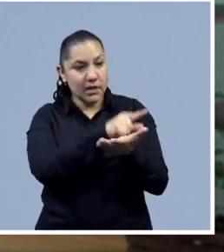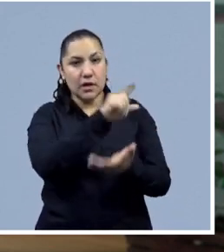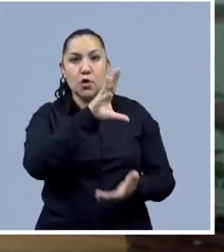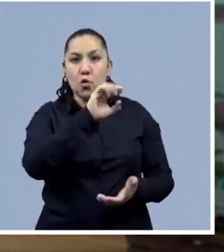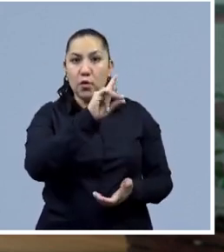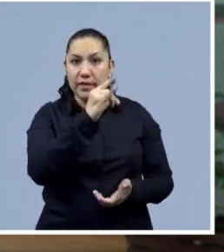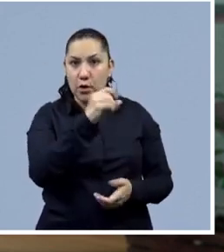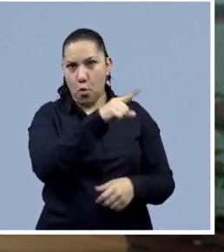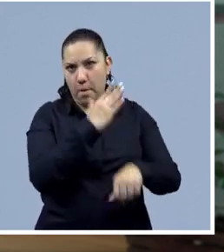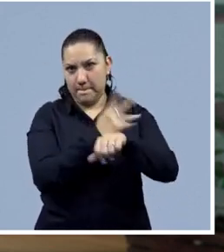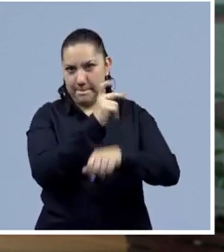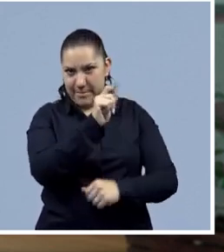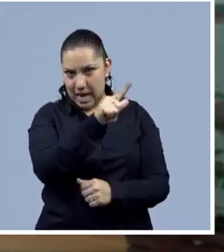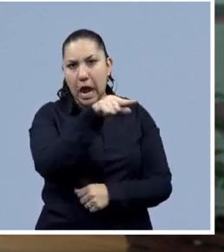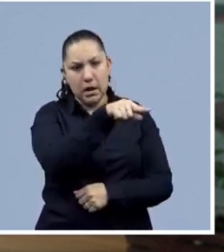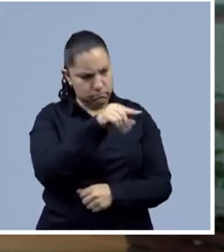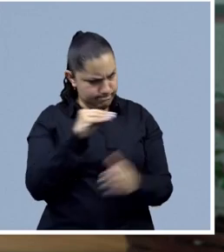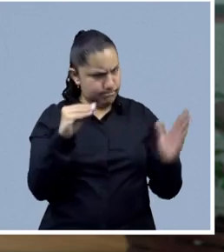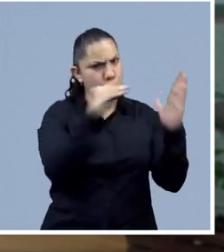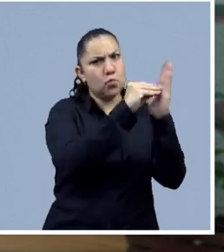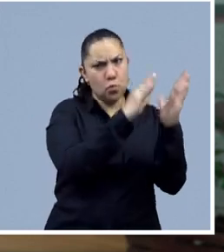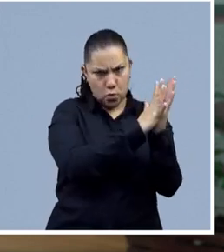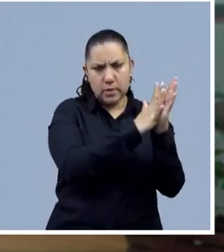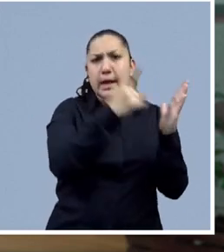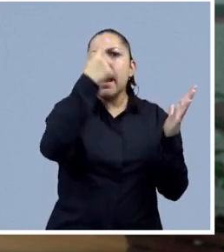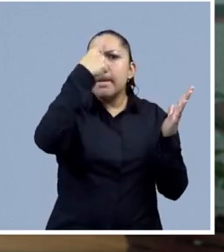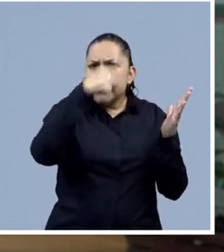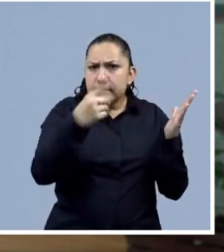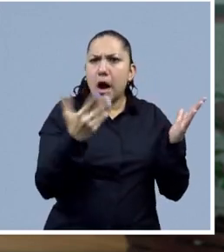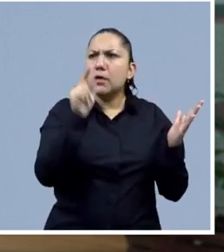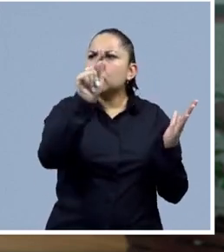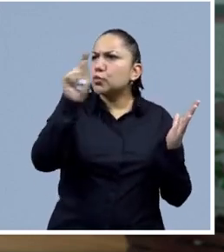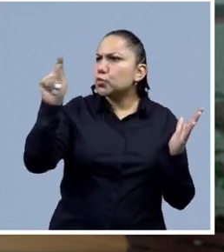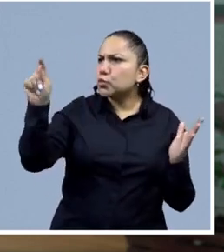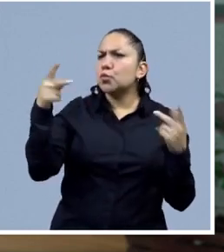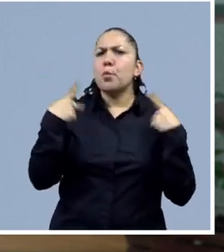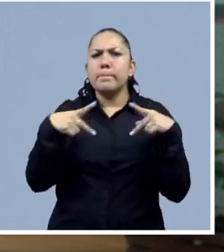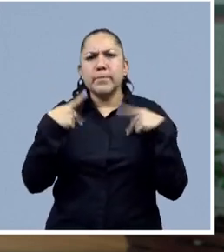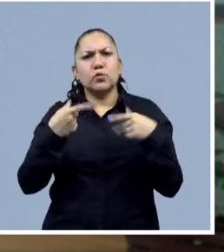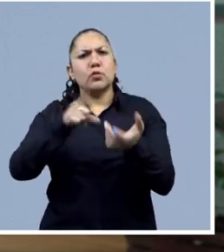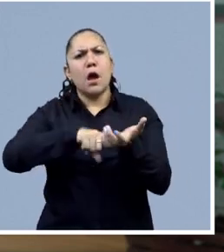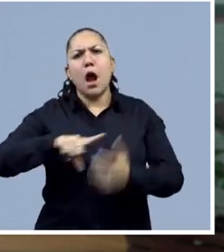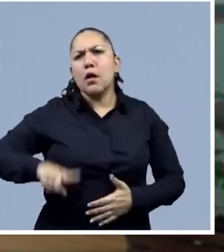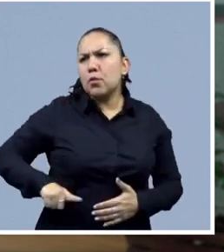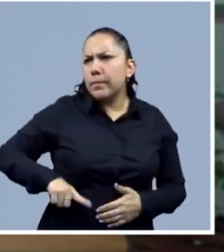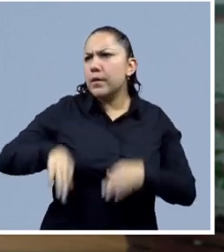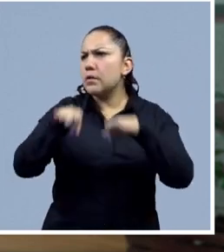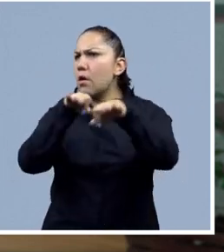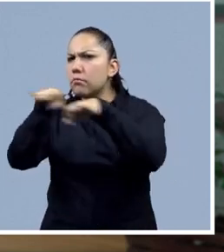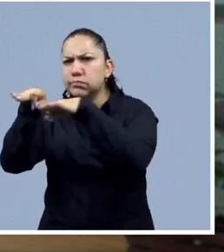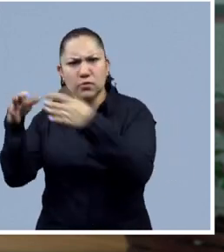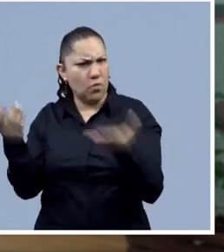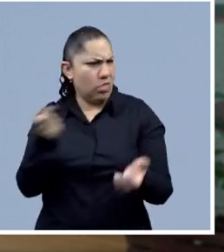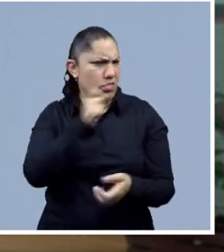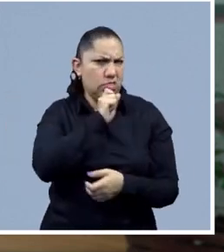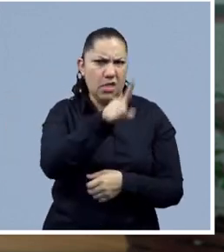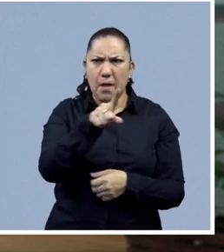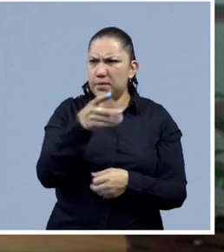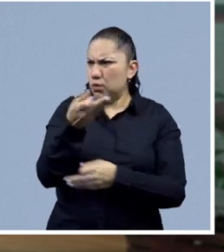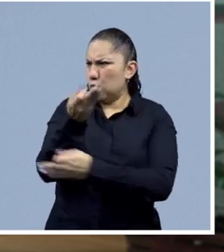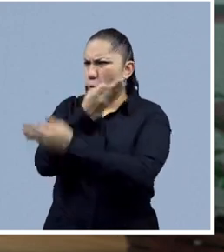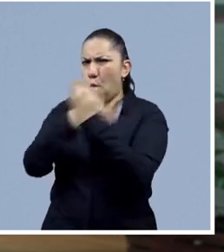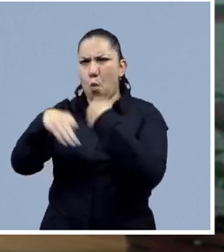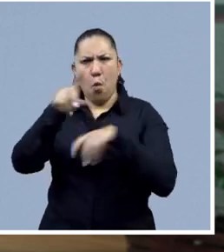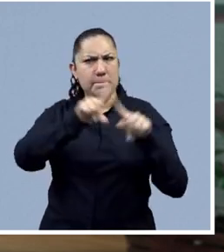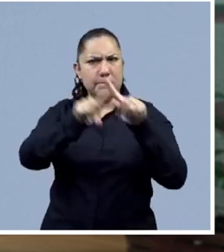para que todos los ciudadanos, y de forma específica los servidores y servidoras públicas, puedan ser sancionados por esta difusión de